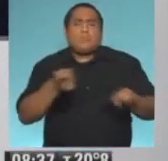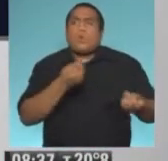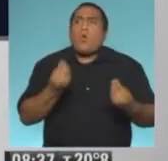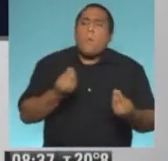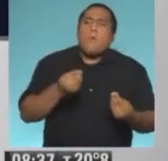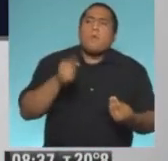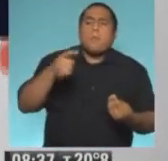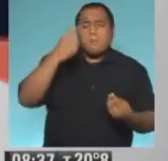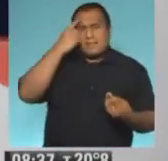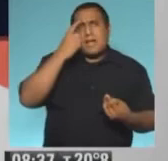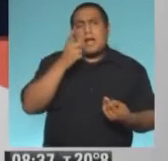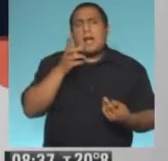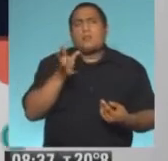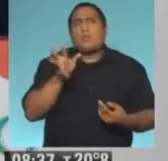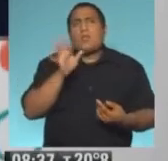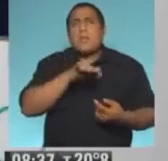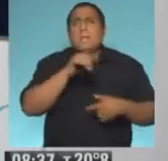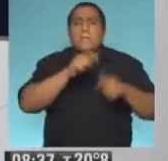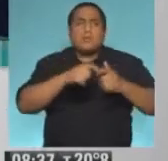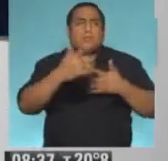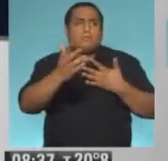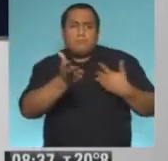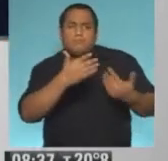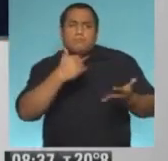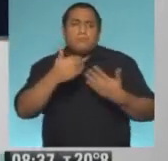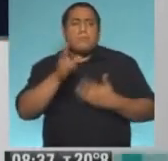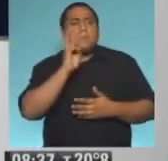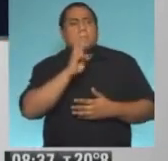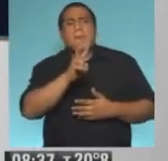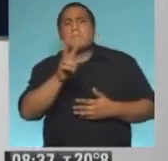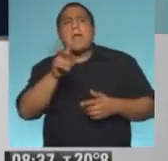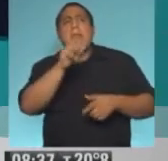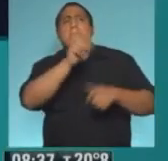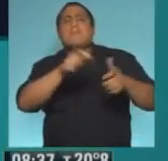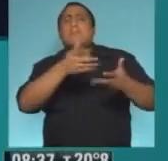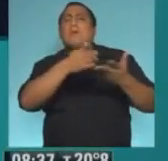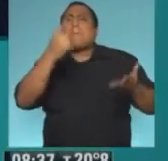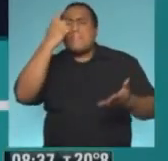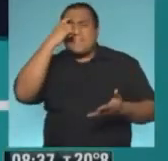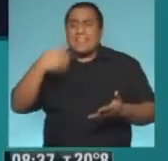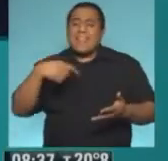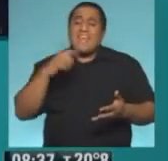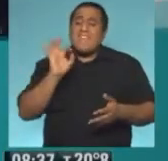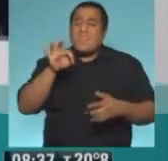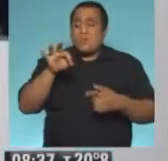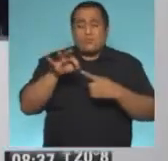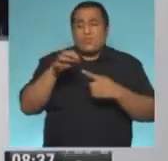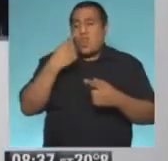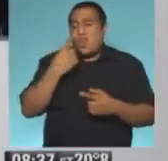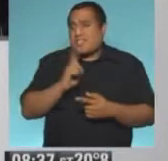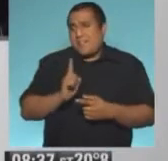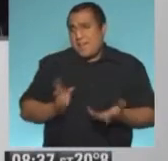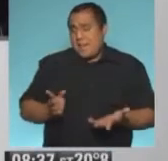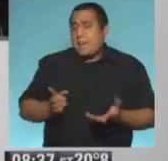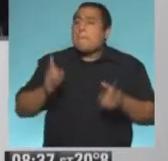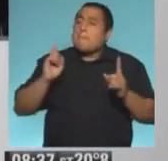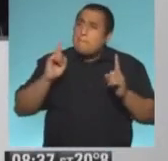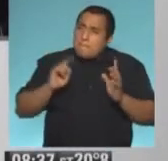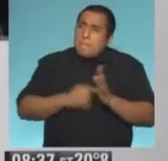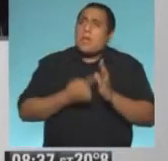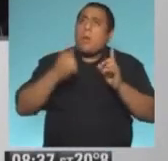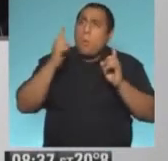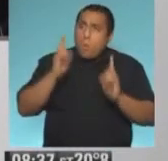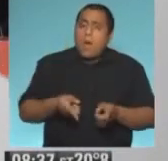en el día a día cuando charlas con la gente? ¿Qué mirada hay respecto a este virus que es invisible y que, por supuesto, hay una